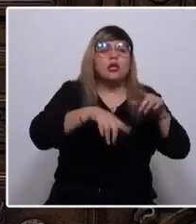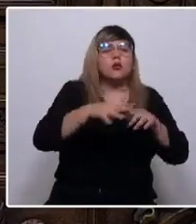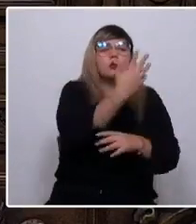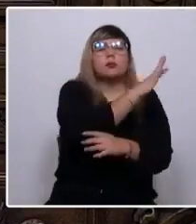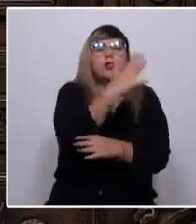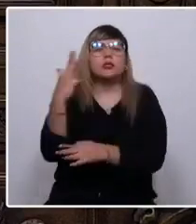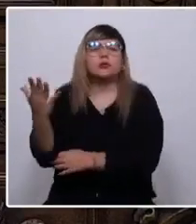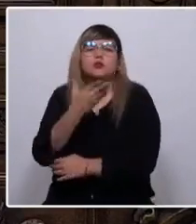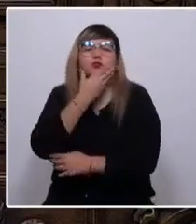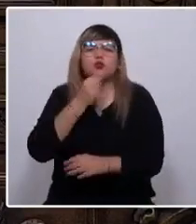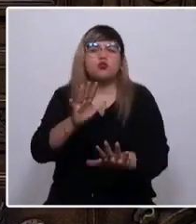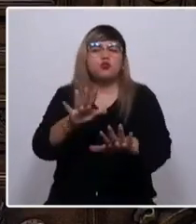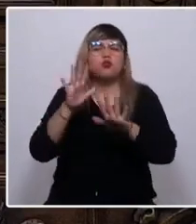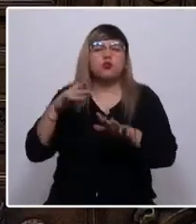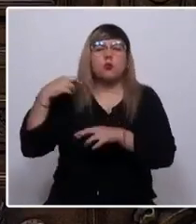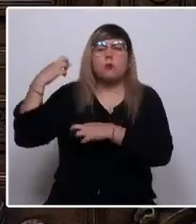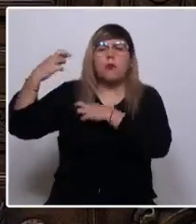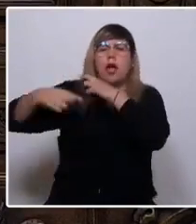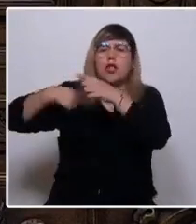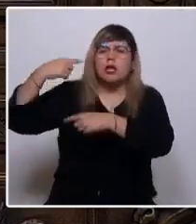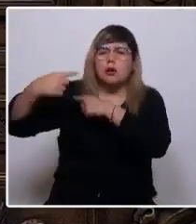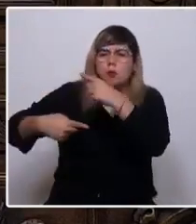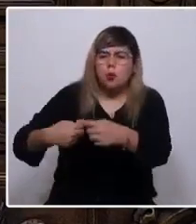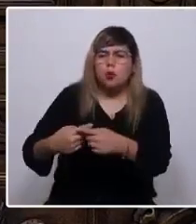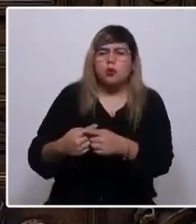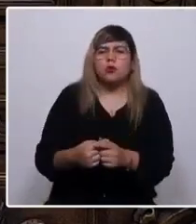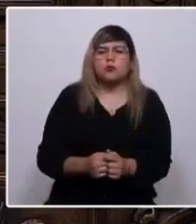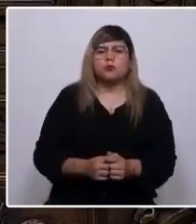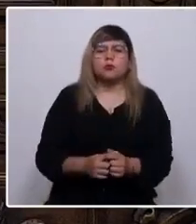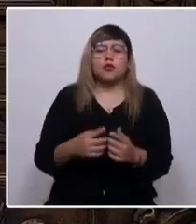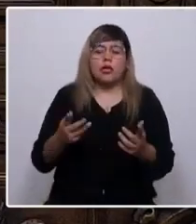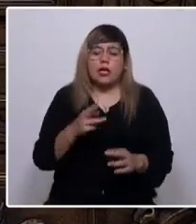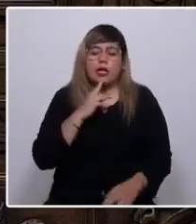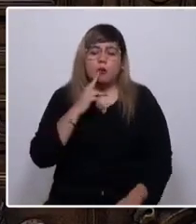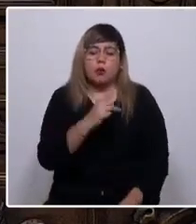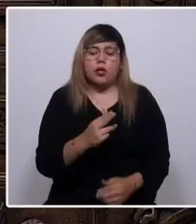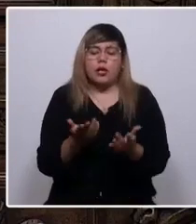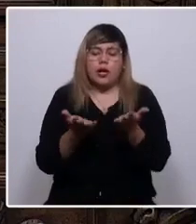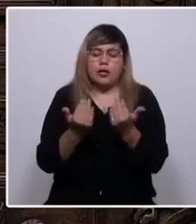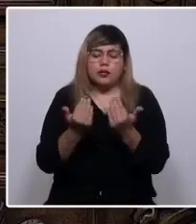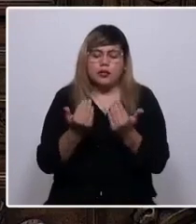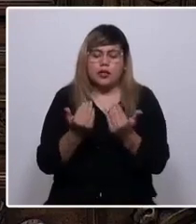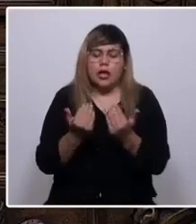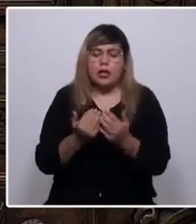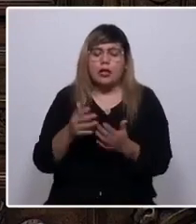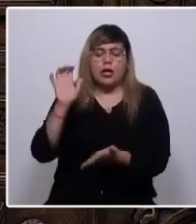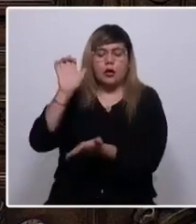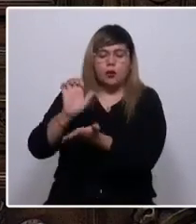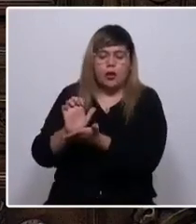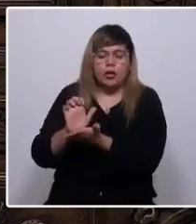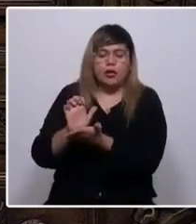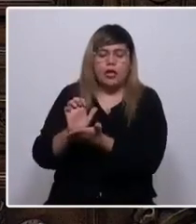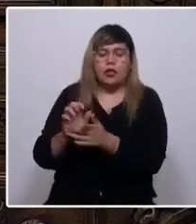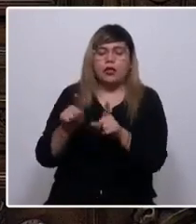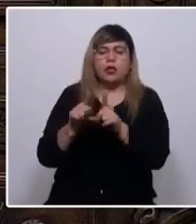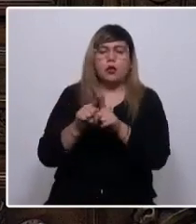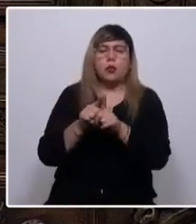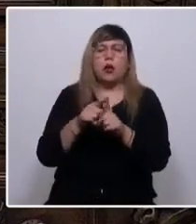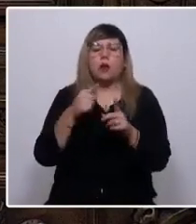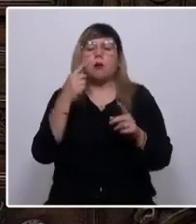cultivos o su patrimonio, pero que no encuentra respuesta a sus necesidades en un Estado que lo mira de lejos.